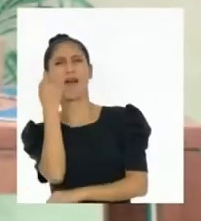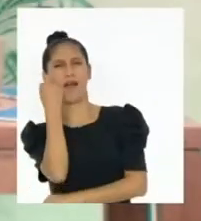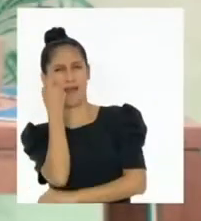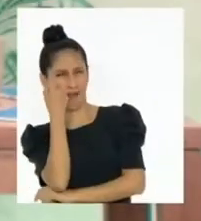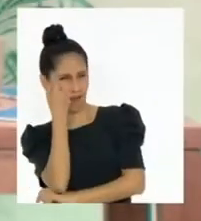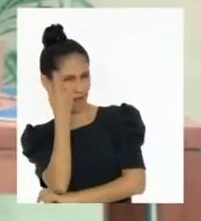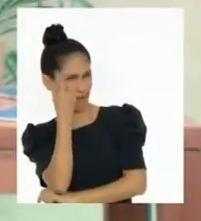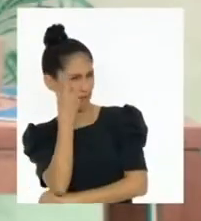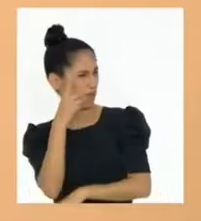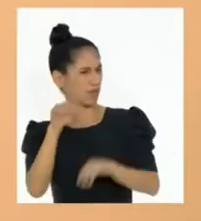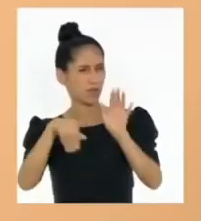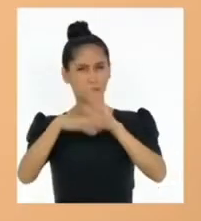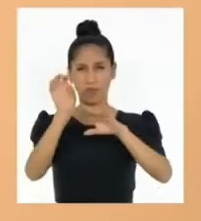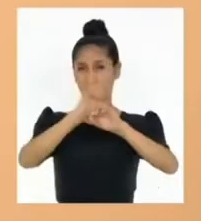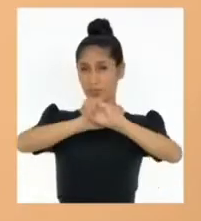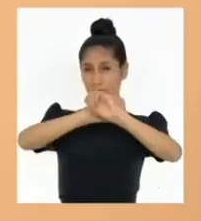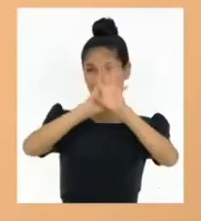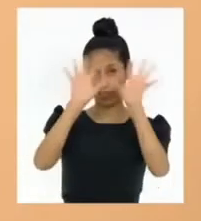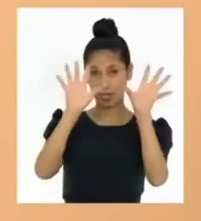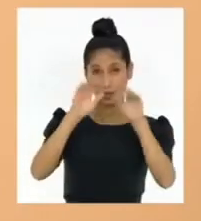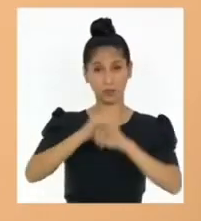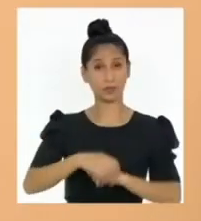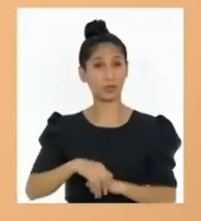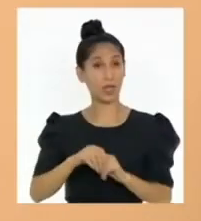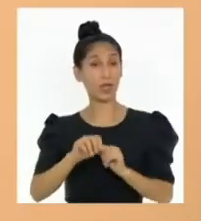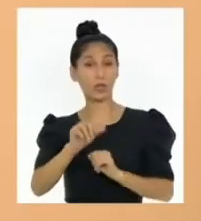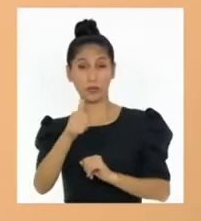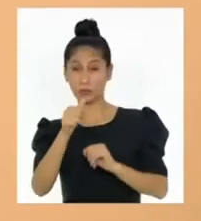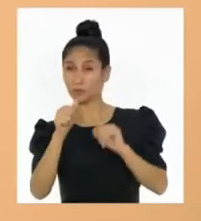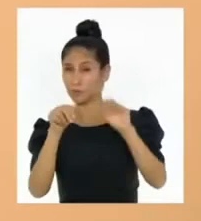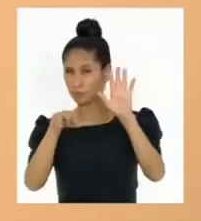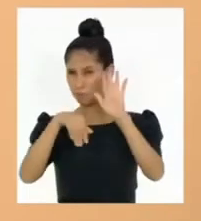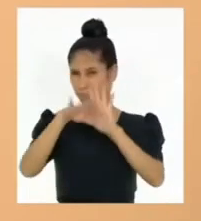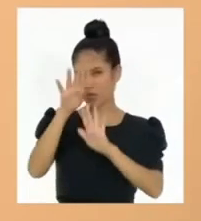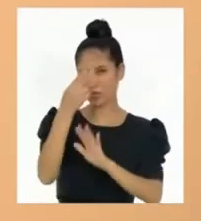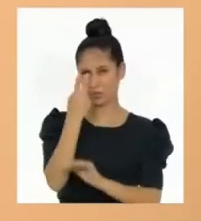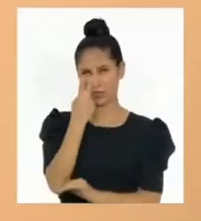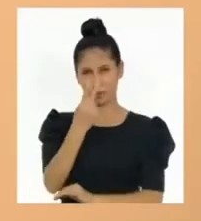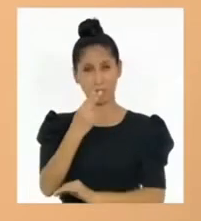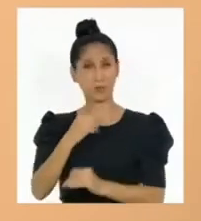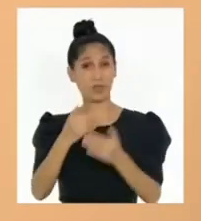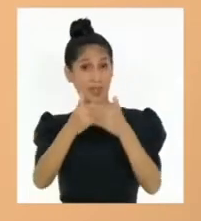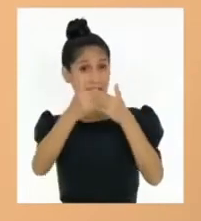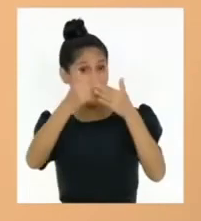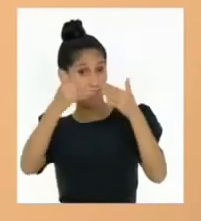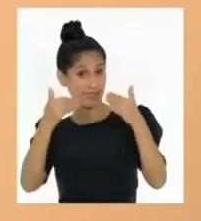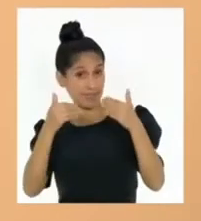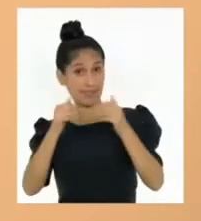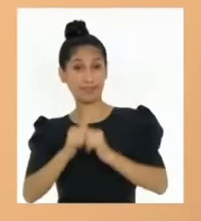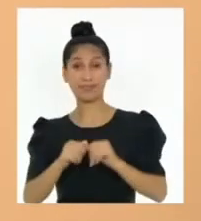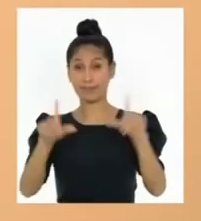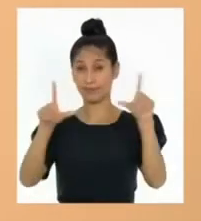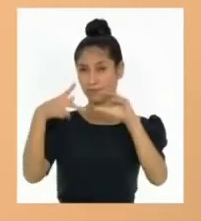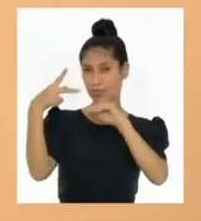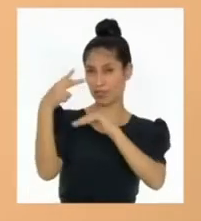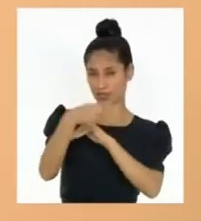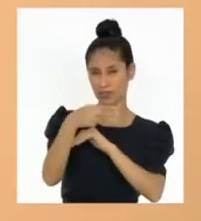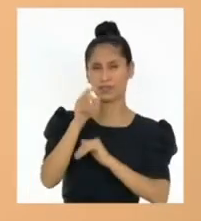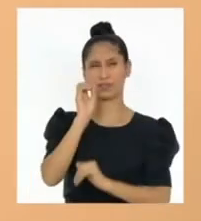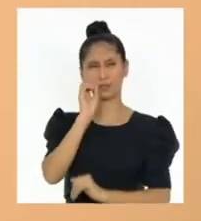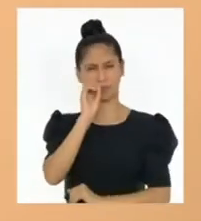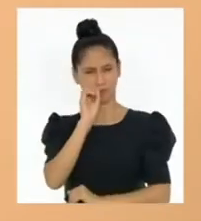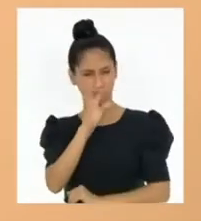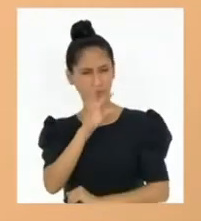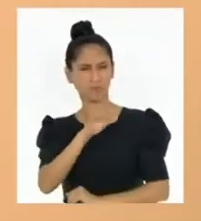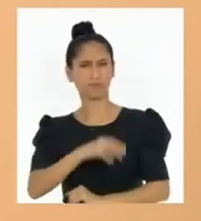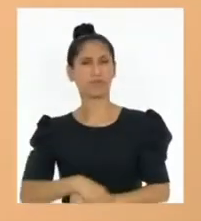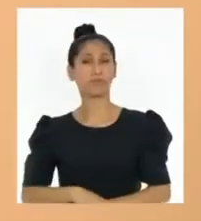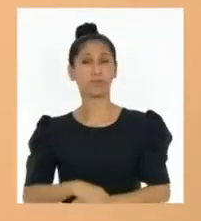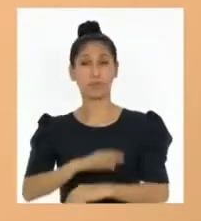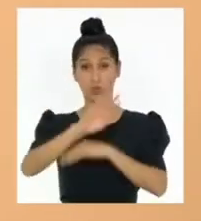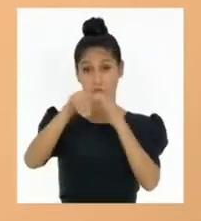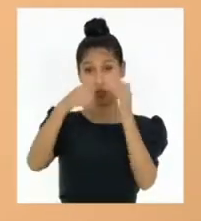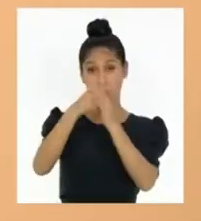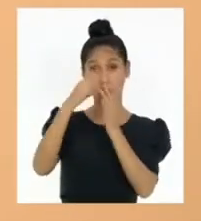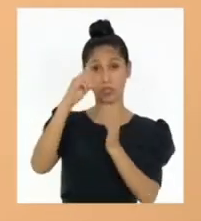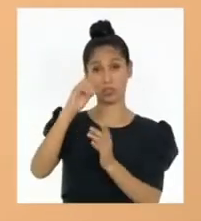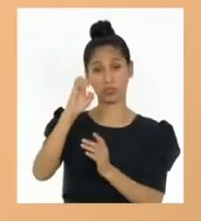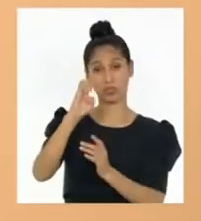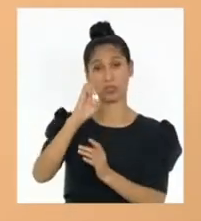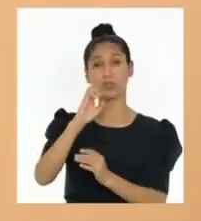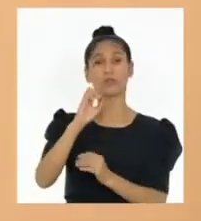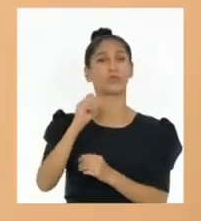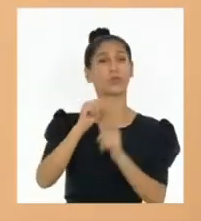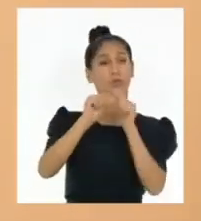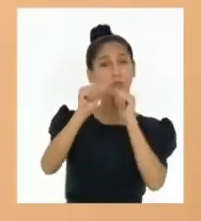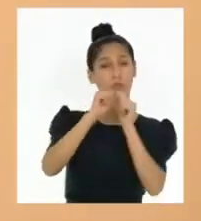esquema que organiza el Gobierno. Hay algo más que debemos saber antes de irnos a una pausa. Mediante el Decreto Supremo